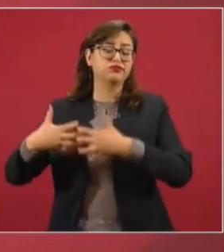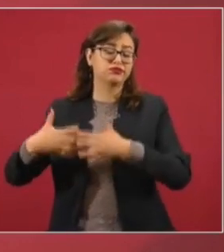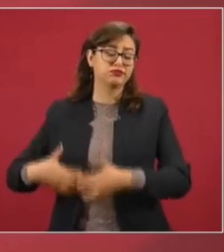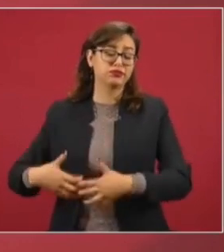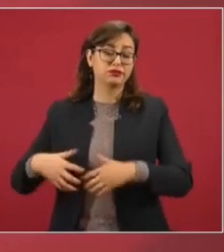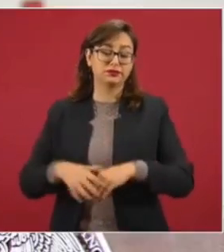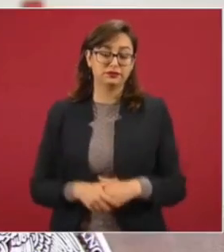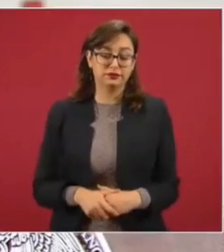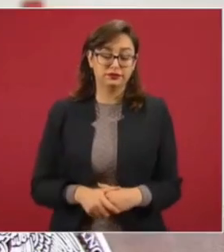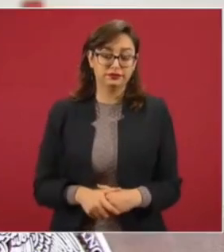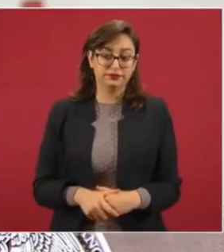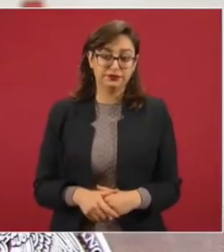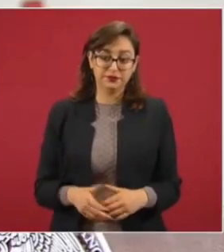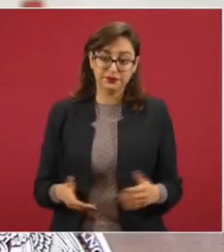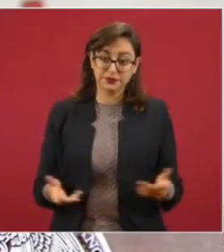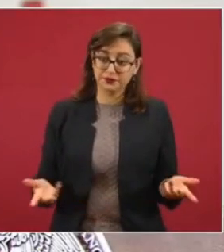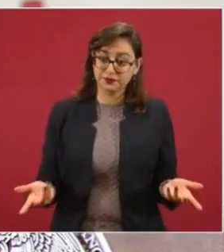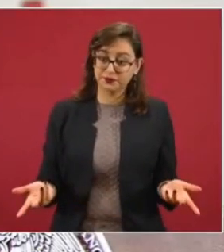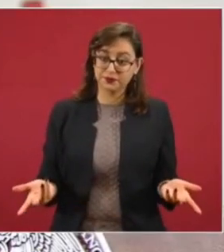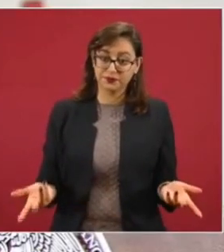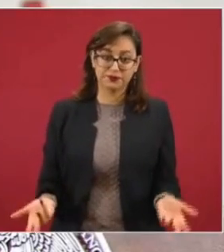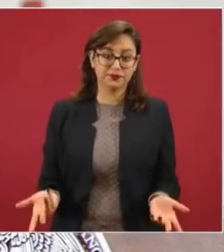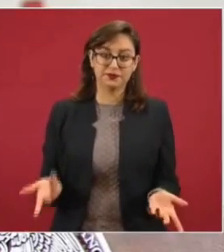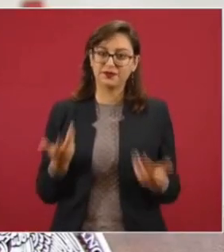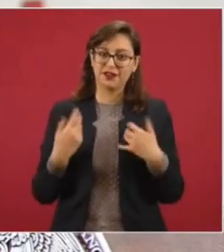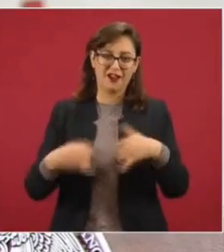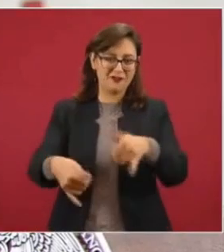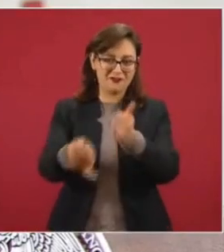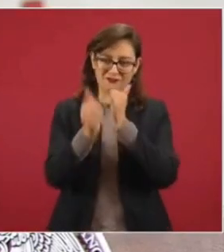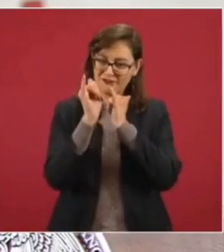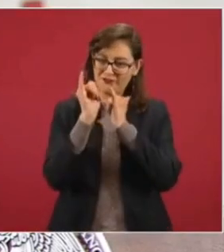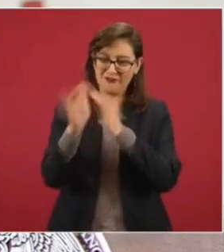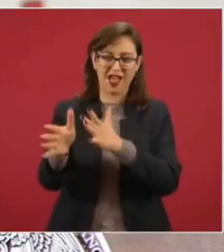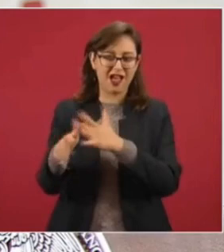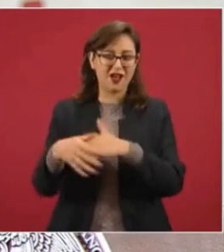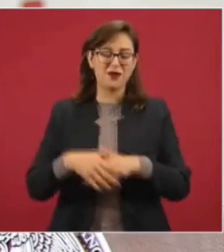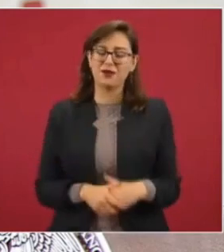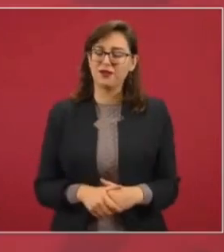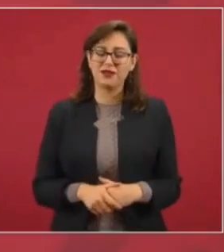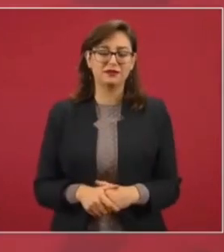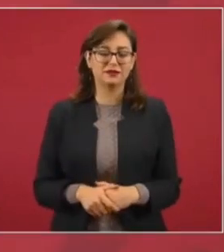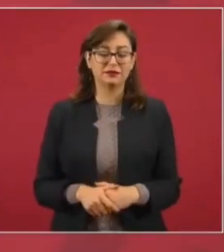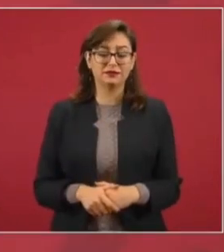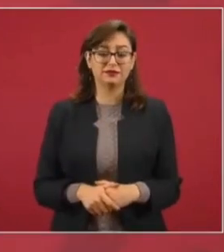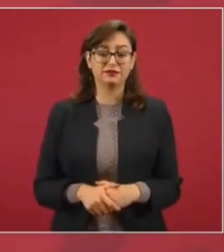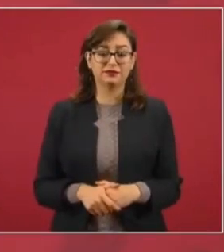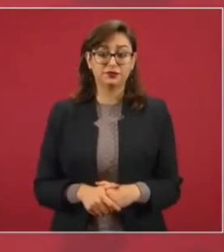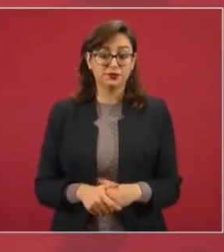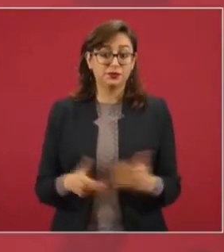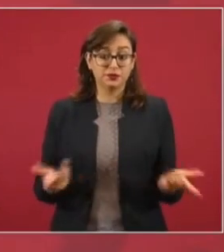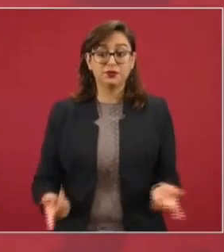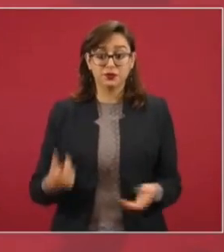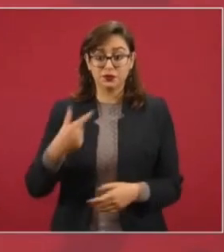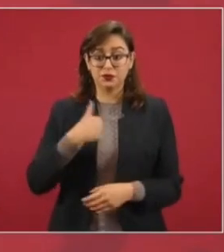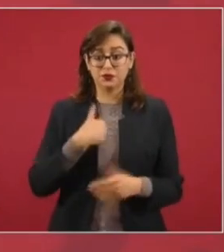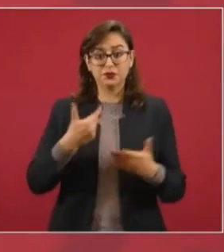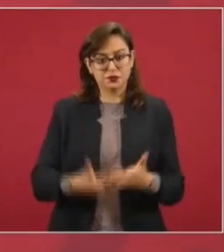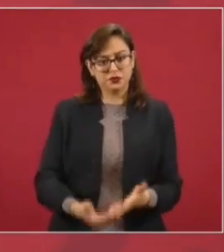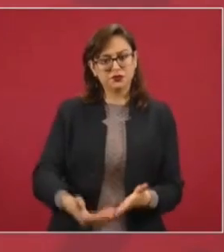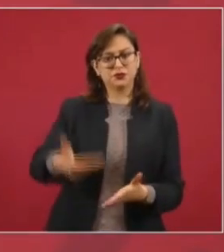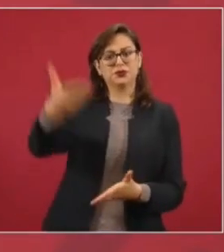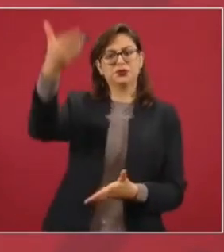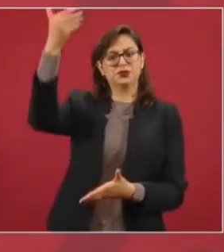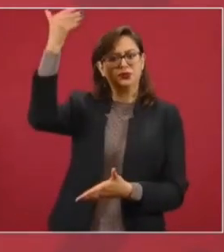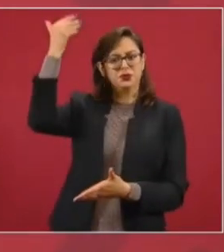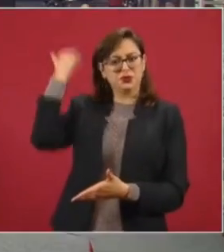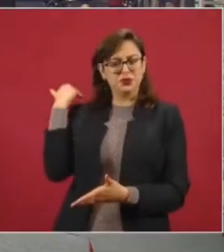Entonces, todo un fraude. Pero esto lo dije desde mucho antes, lo